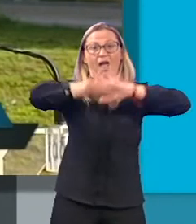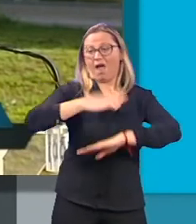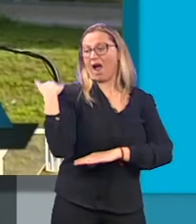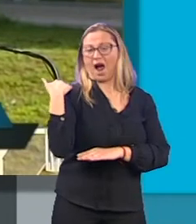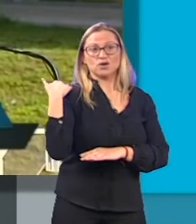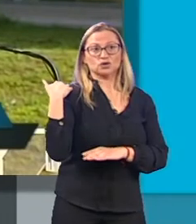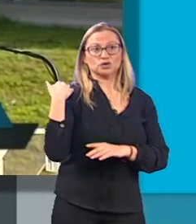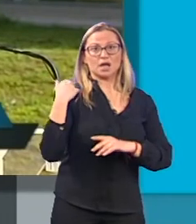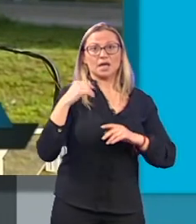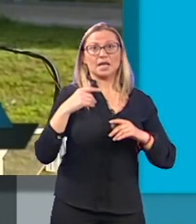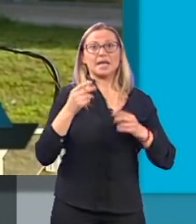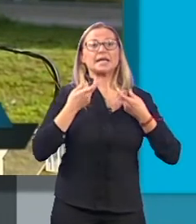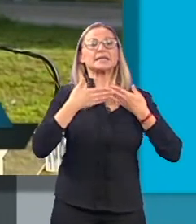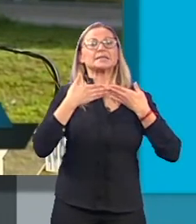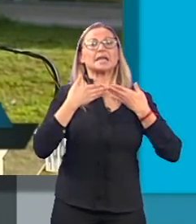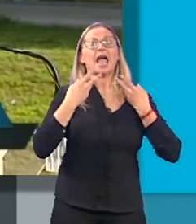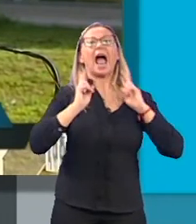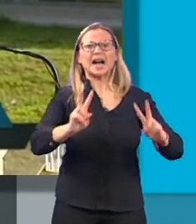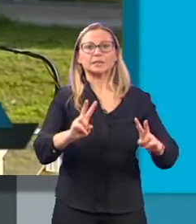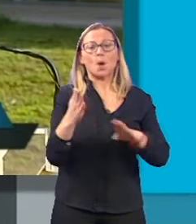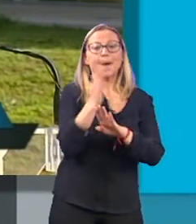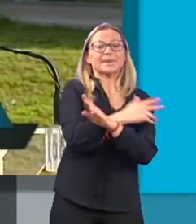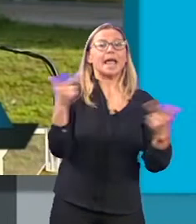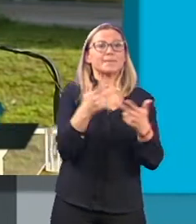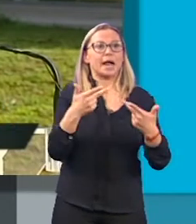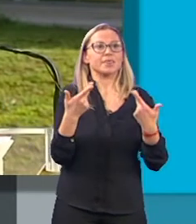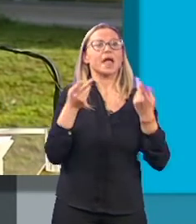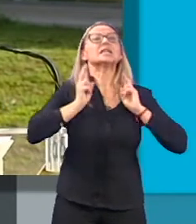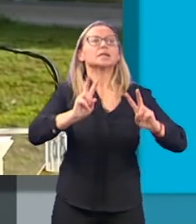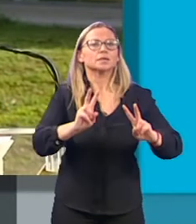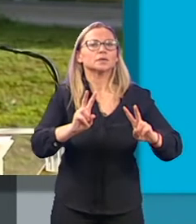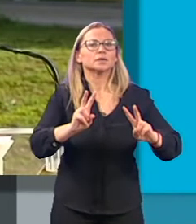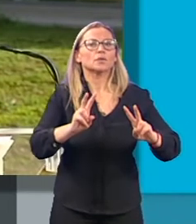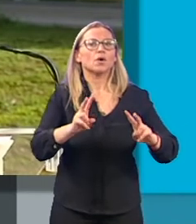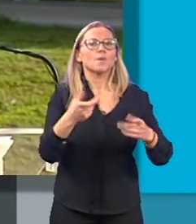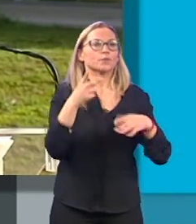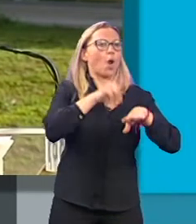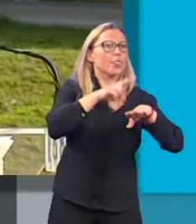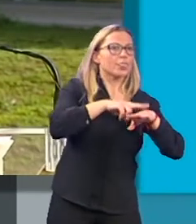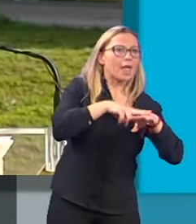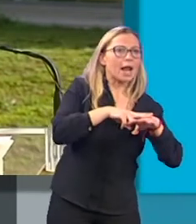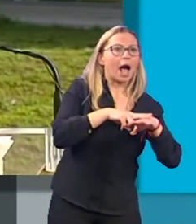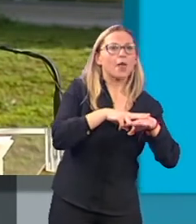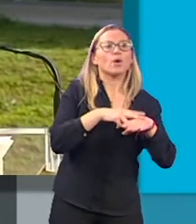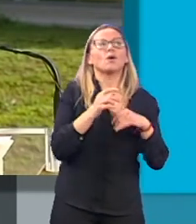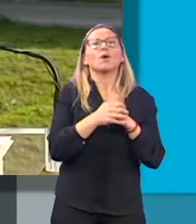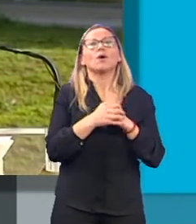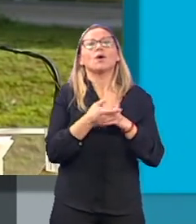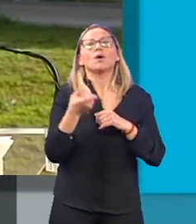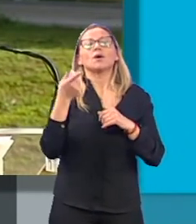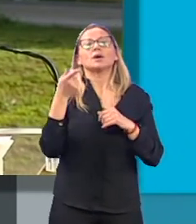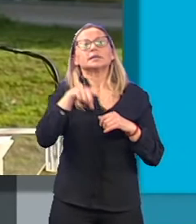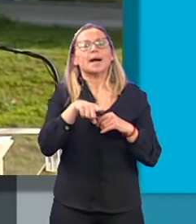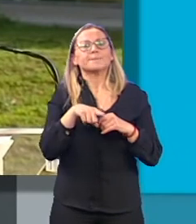activó la preemergencia por parte de la Junta de Andalucía, yo directamente con el delegado, Pablo García, y además